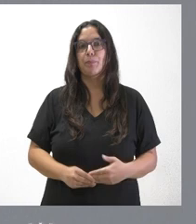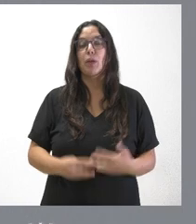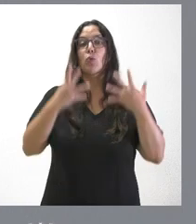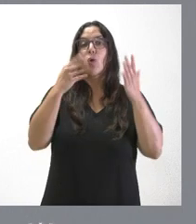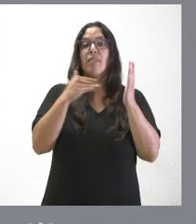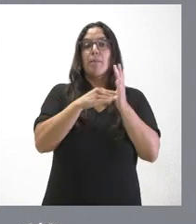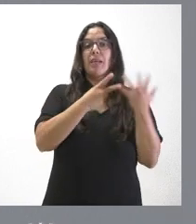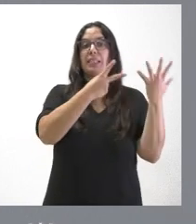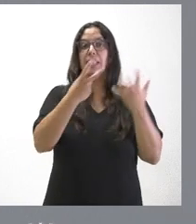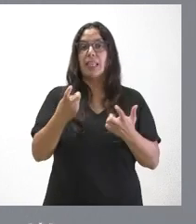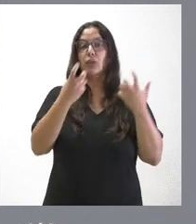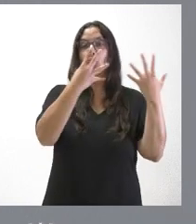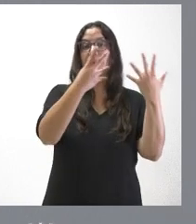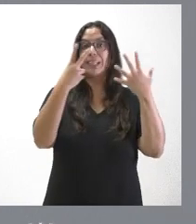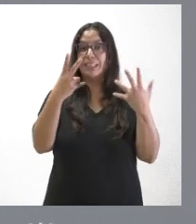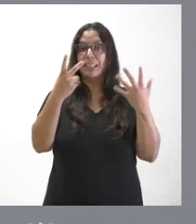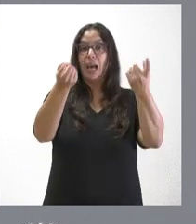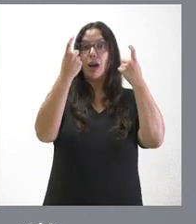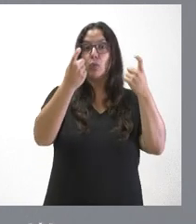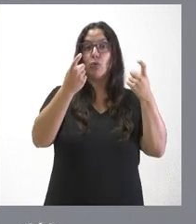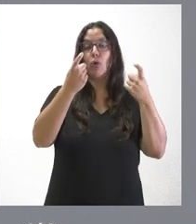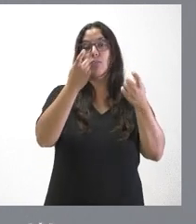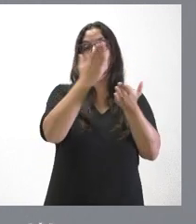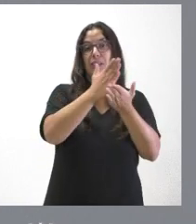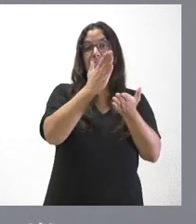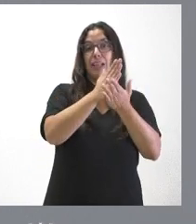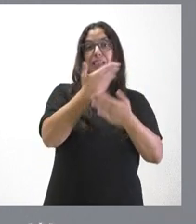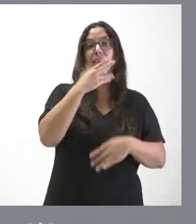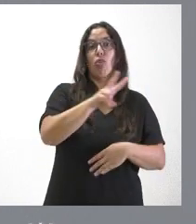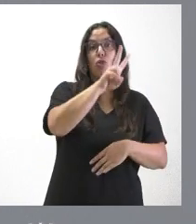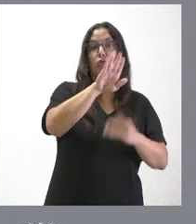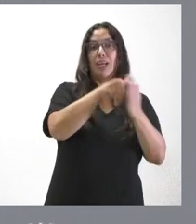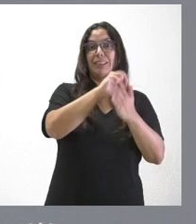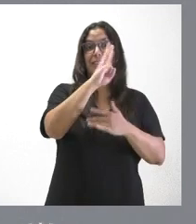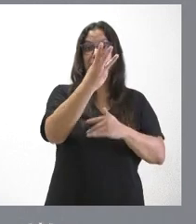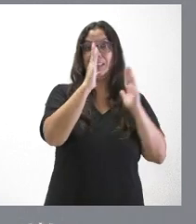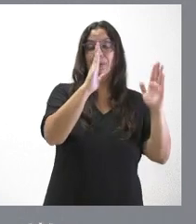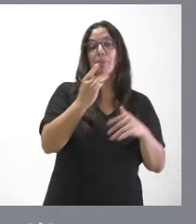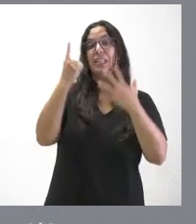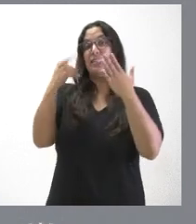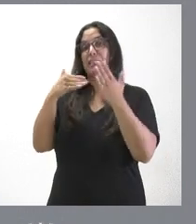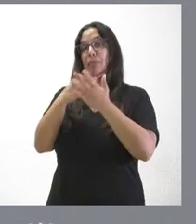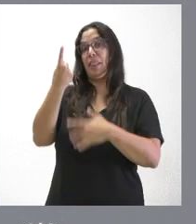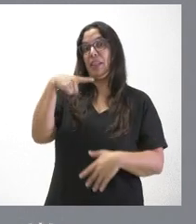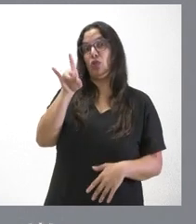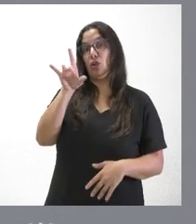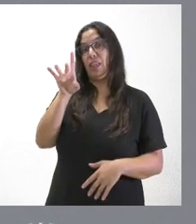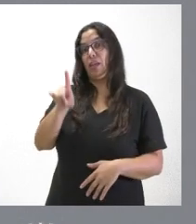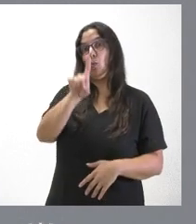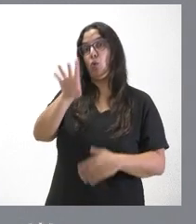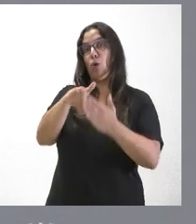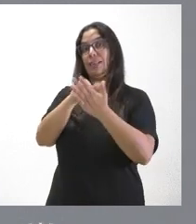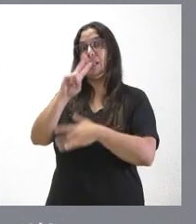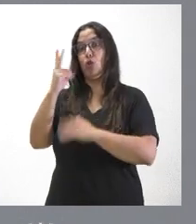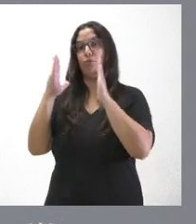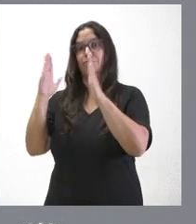9.797 alumnos son para las aulas de dos a tres años y 6.115 alumnos para las aulas de uno a dos